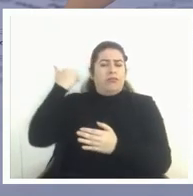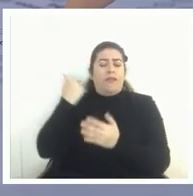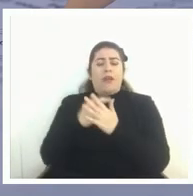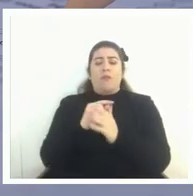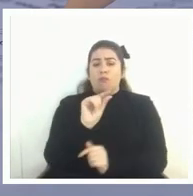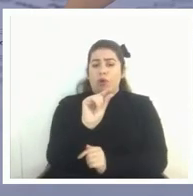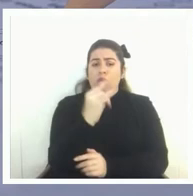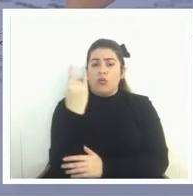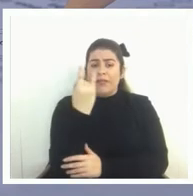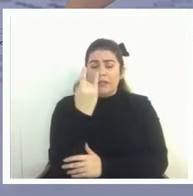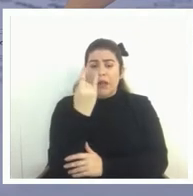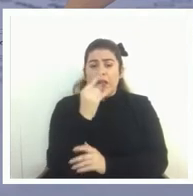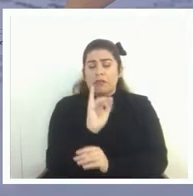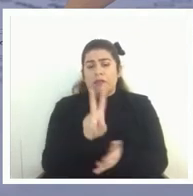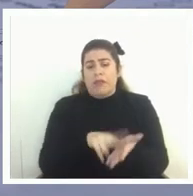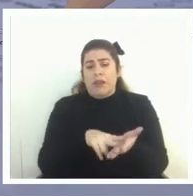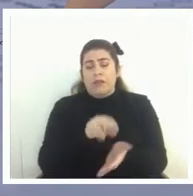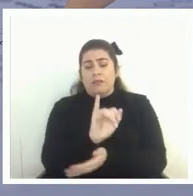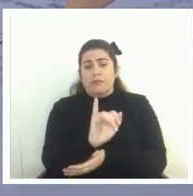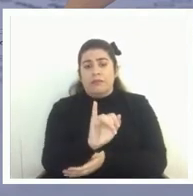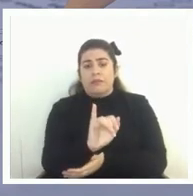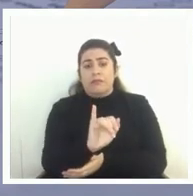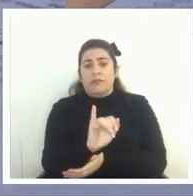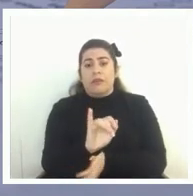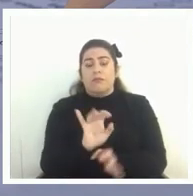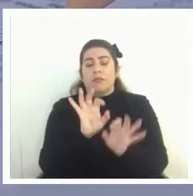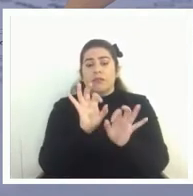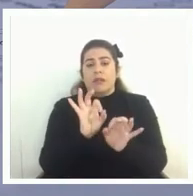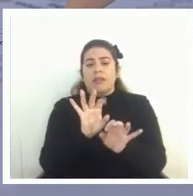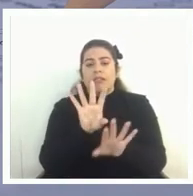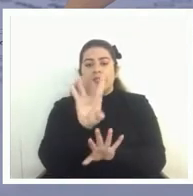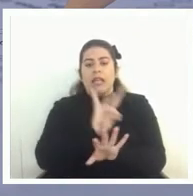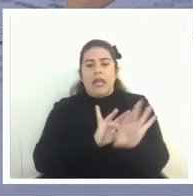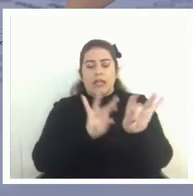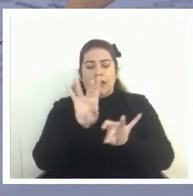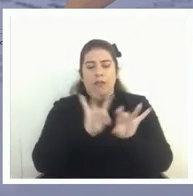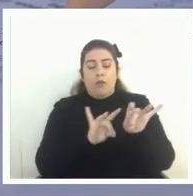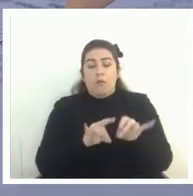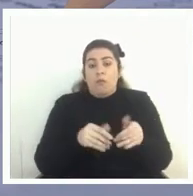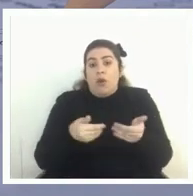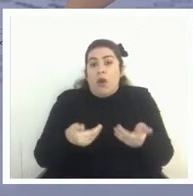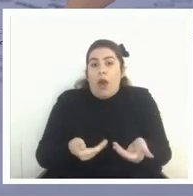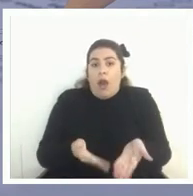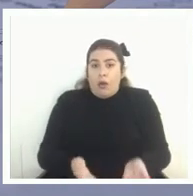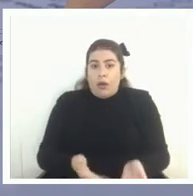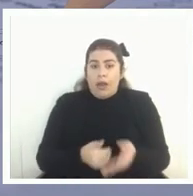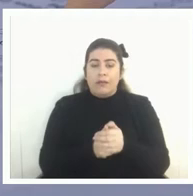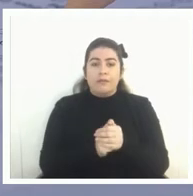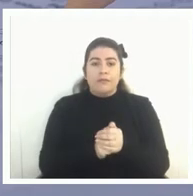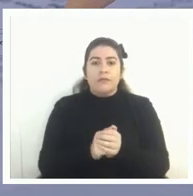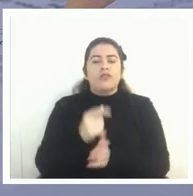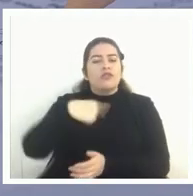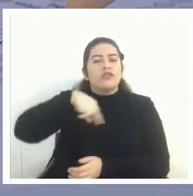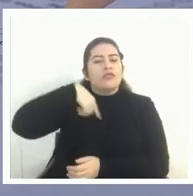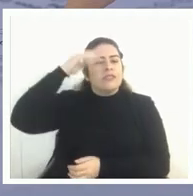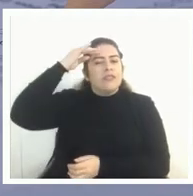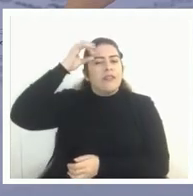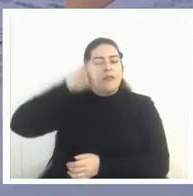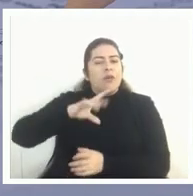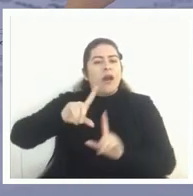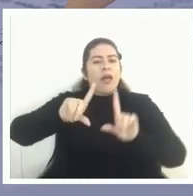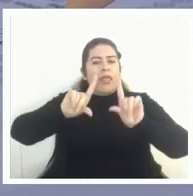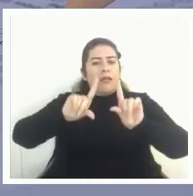y era esencialmente selectivo pero hoy día sabemos que ha disminuido la